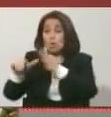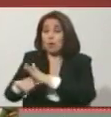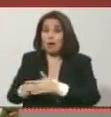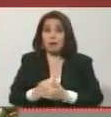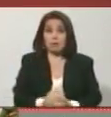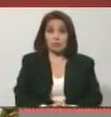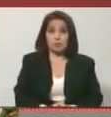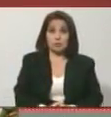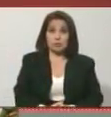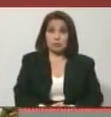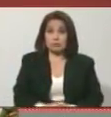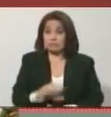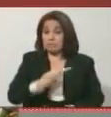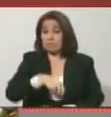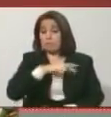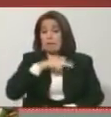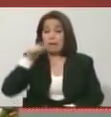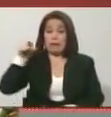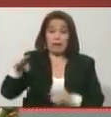Son unos pillos.